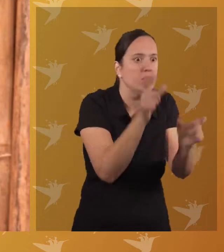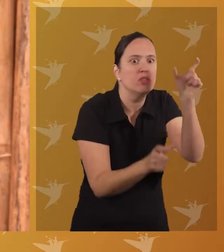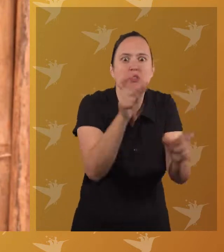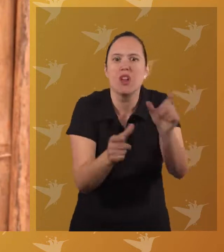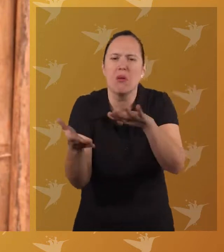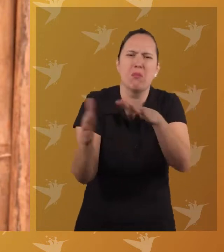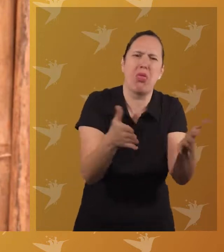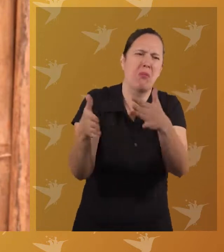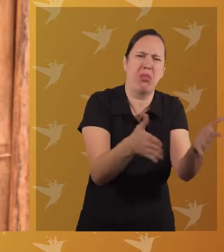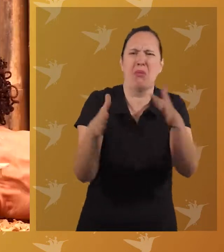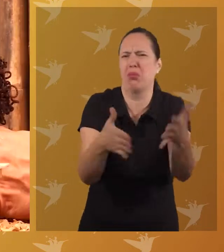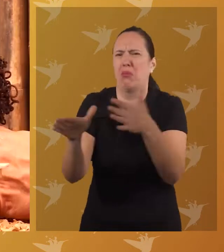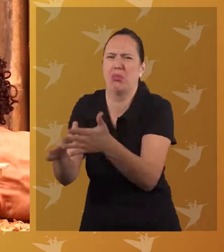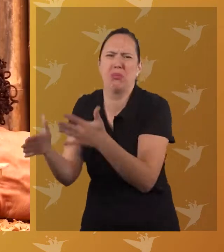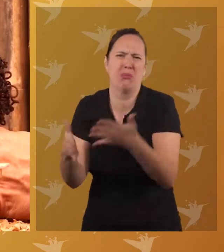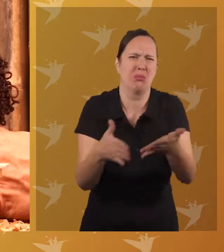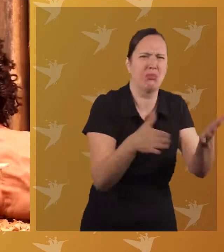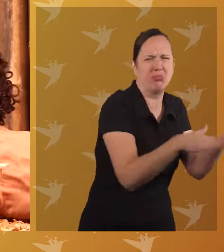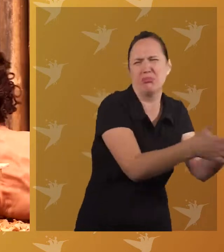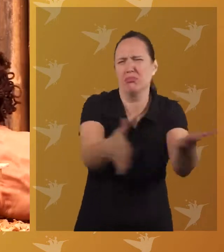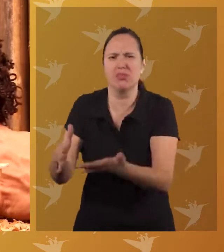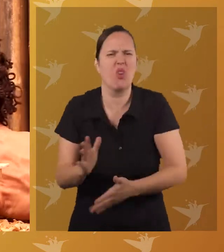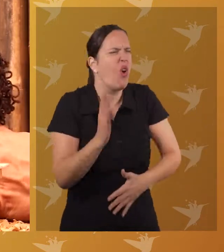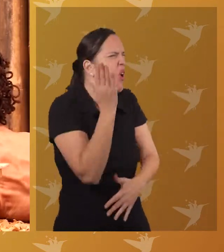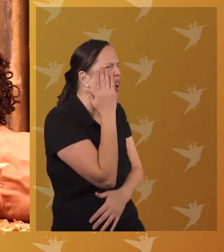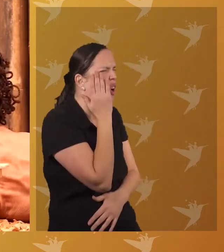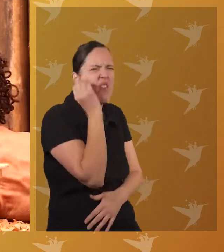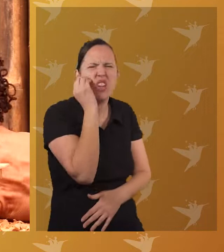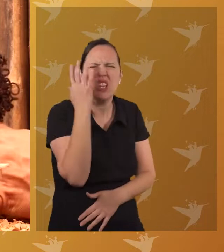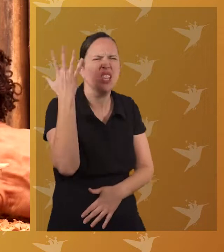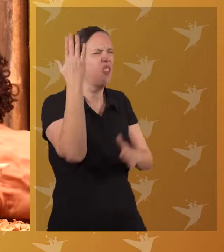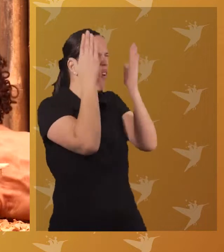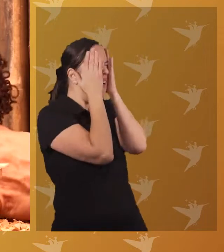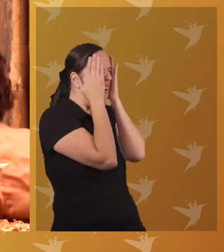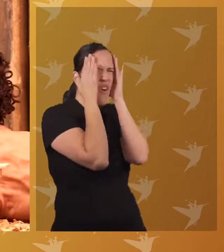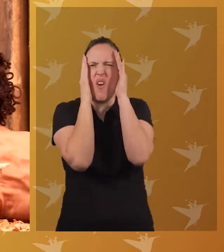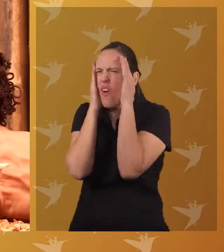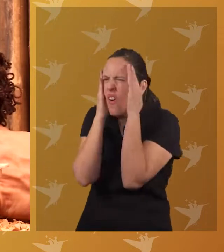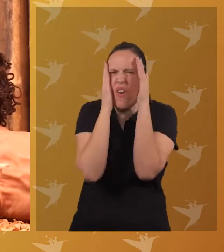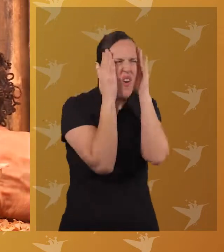y que mataron a millones de personas. Ay, abuelita.